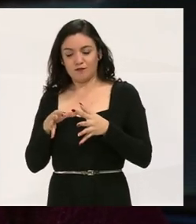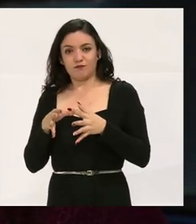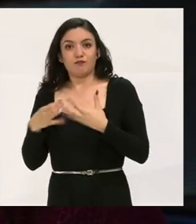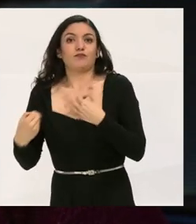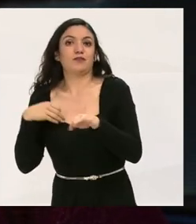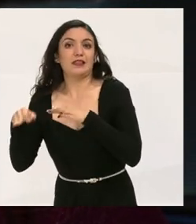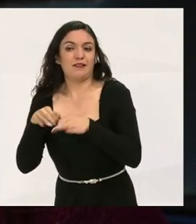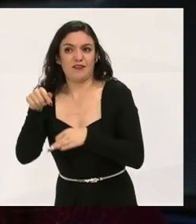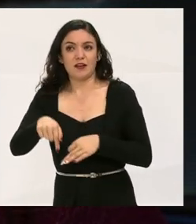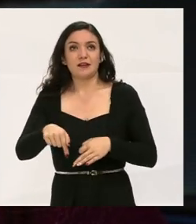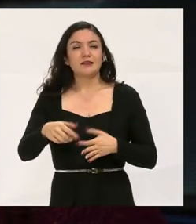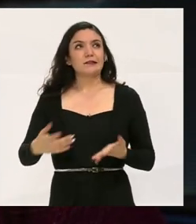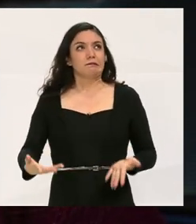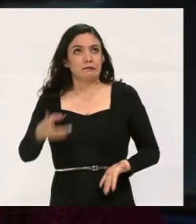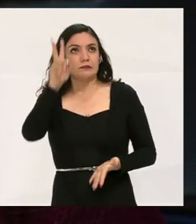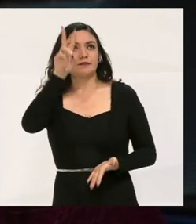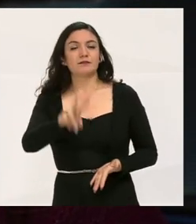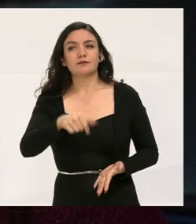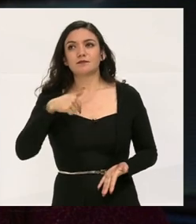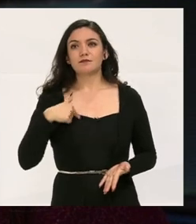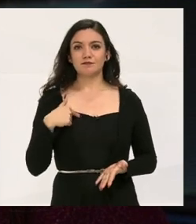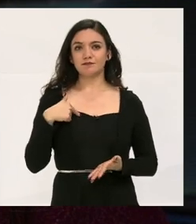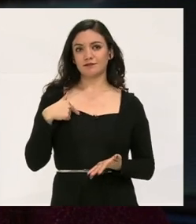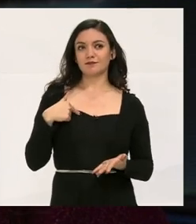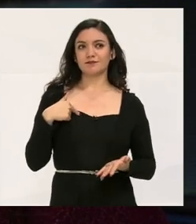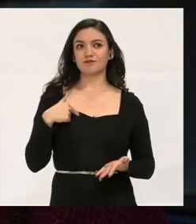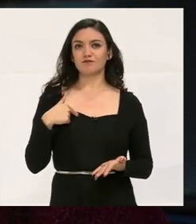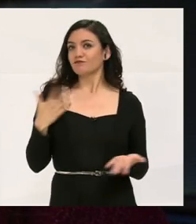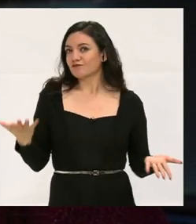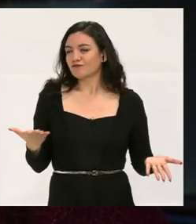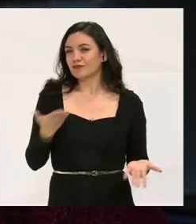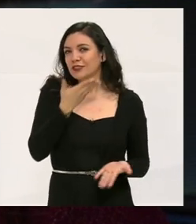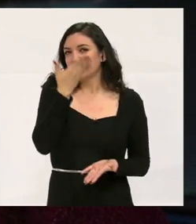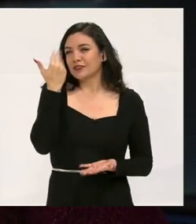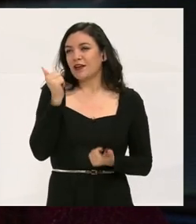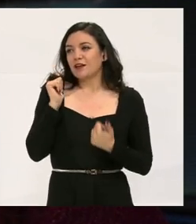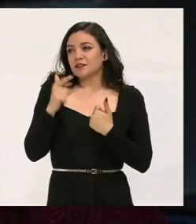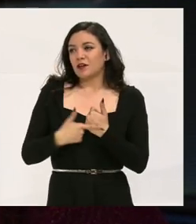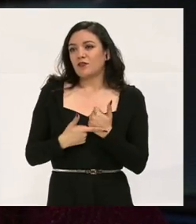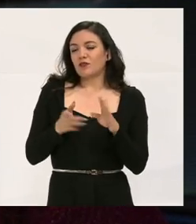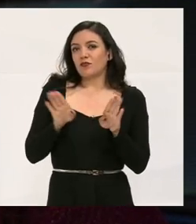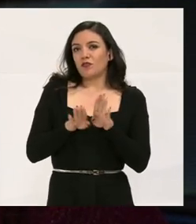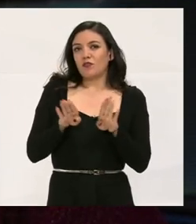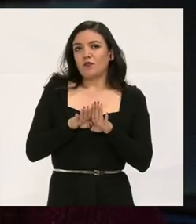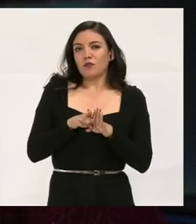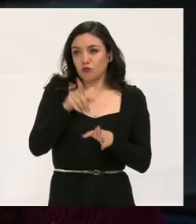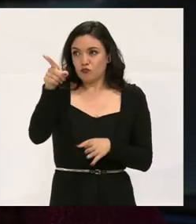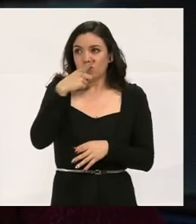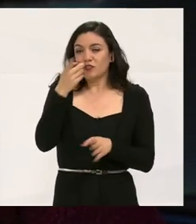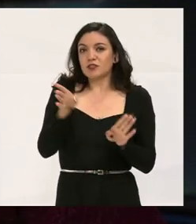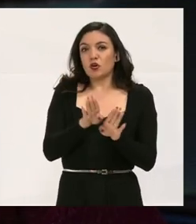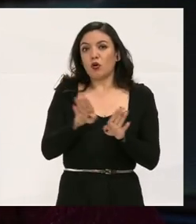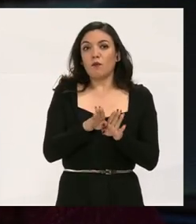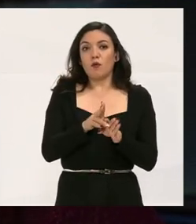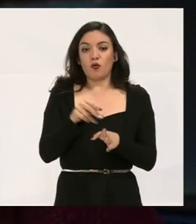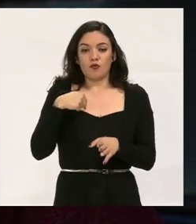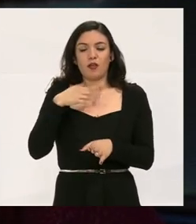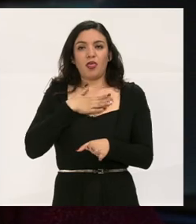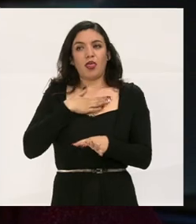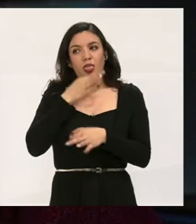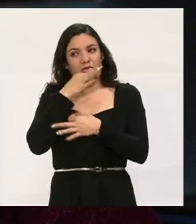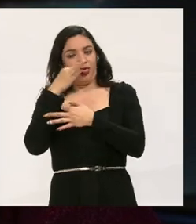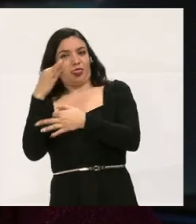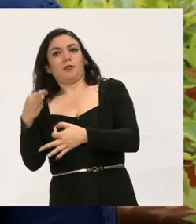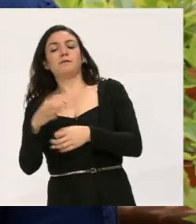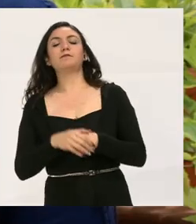de lado, la verdad es que, pues no lo sé, es algo, como usted dice, es algo que